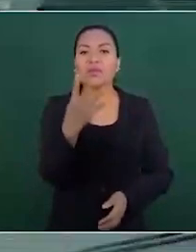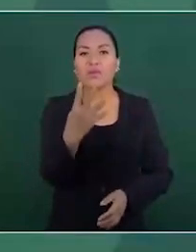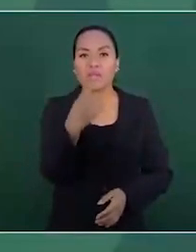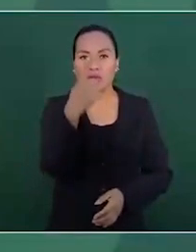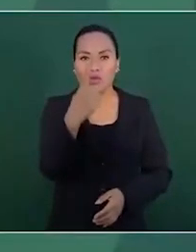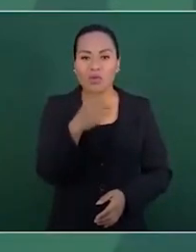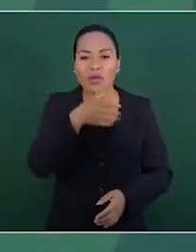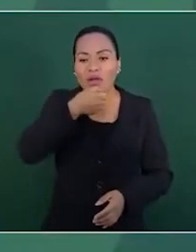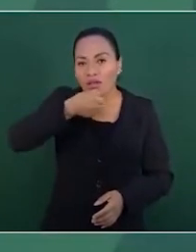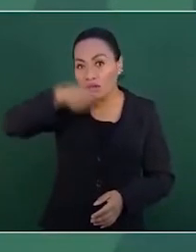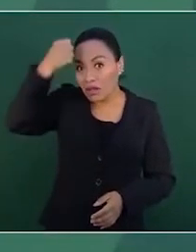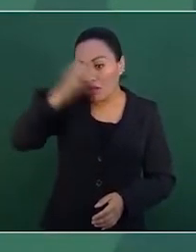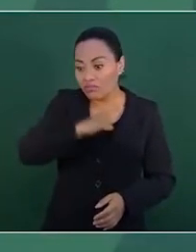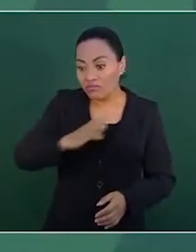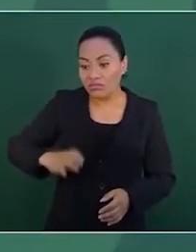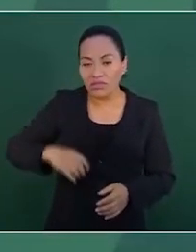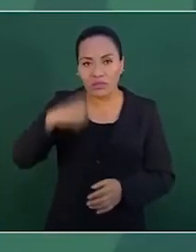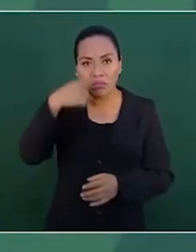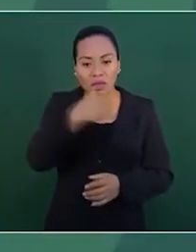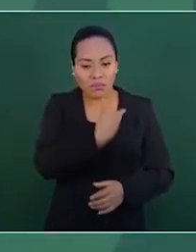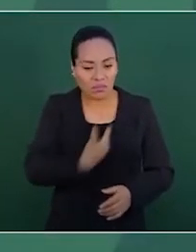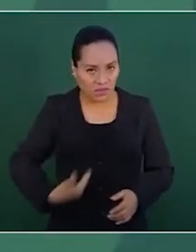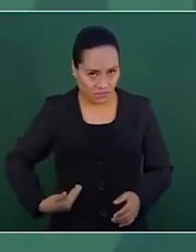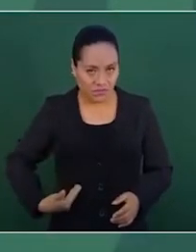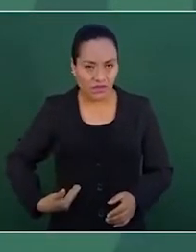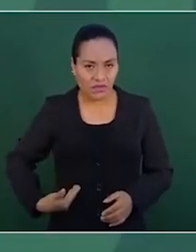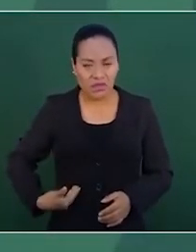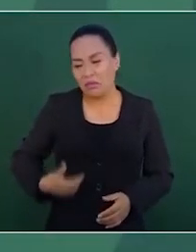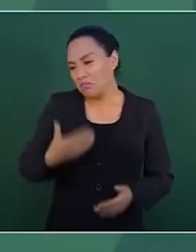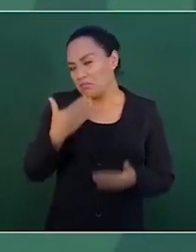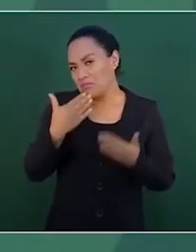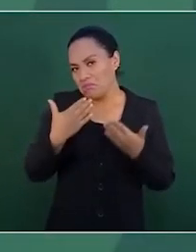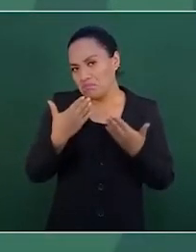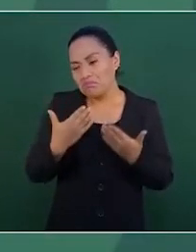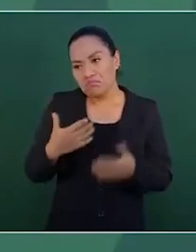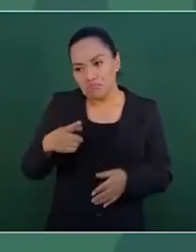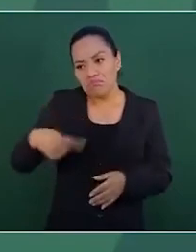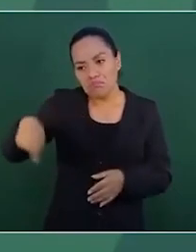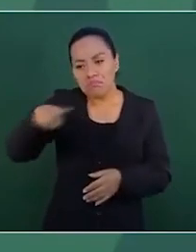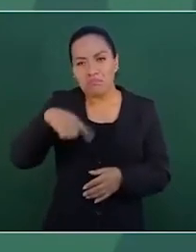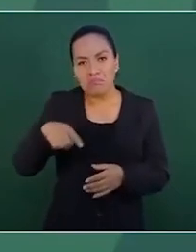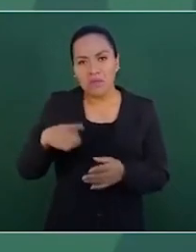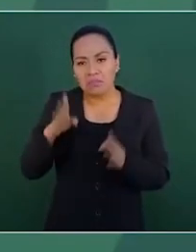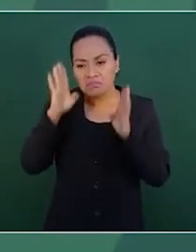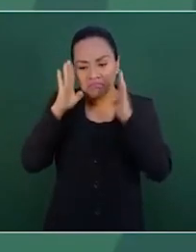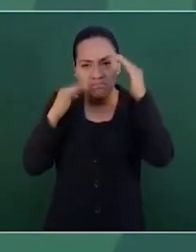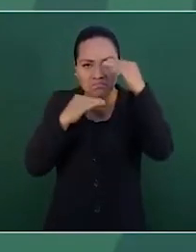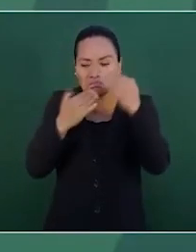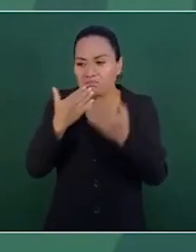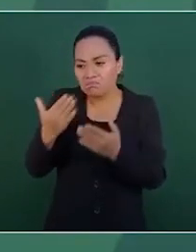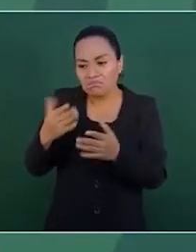Pues que está muy bien, se han portado muy bien los conservadores,